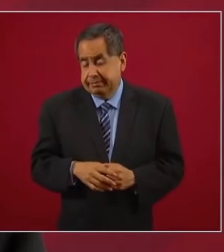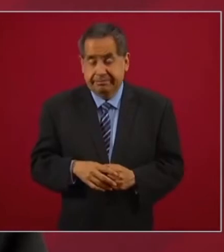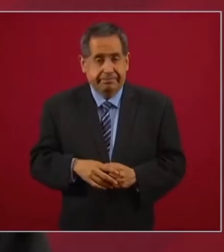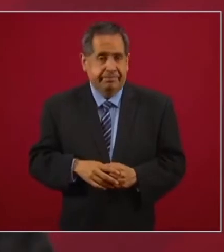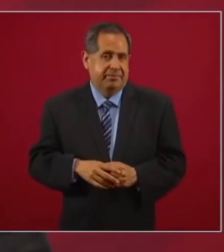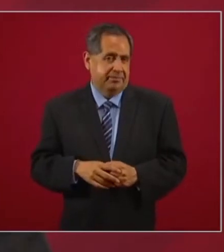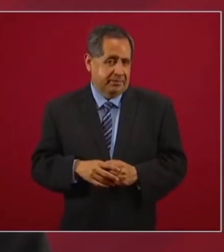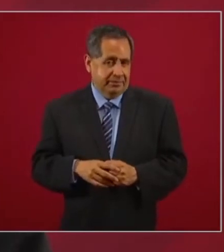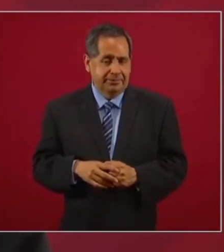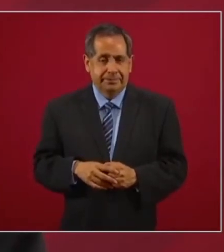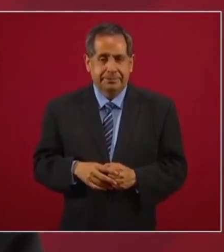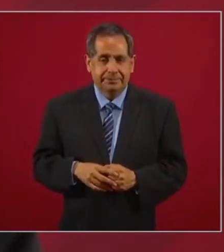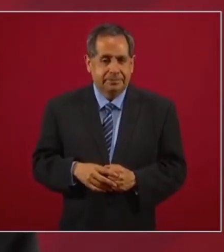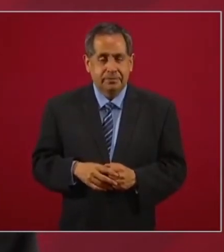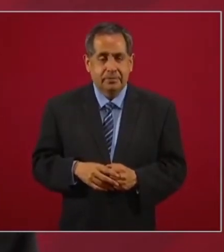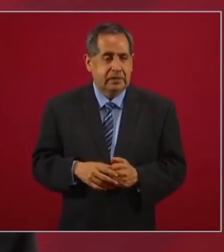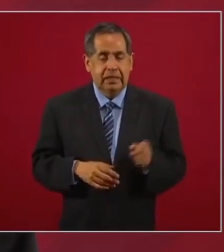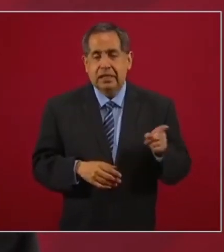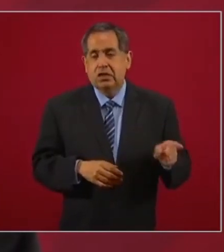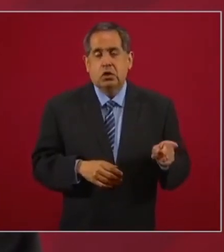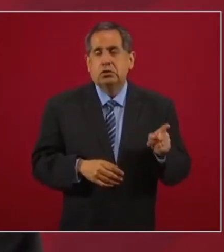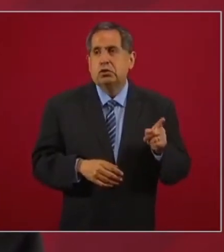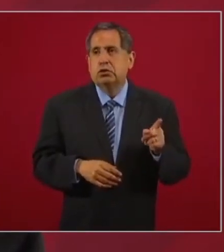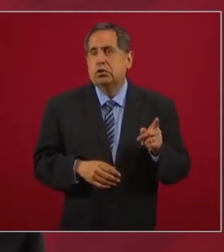No es un asunto